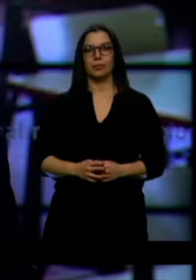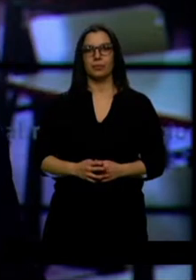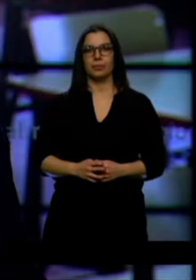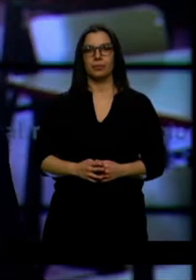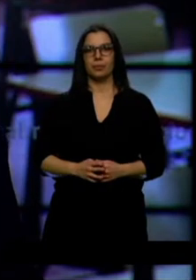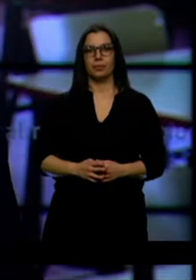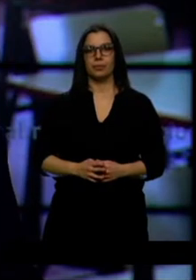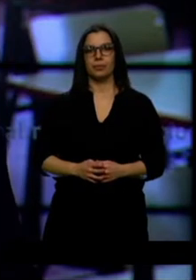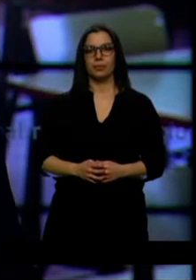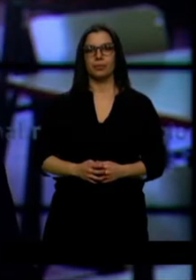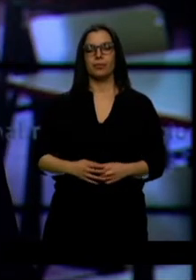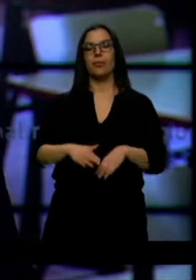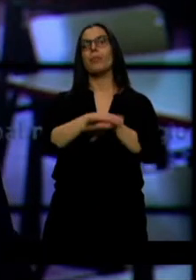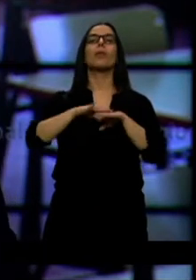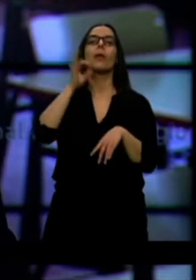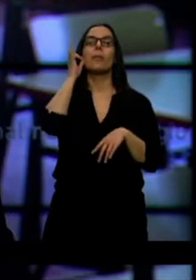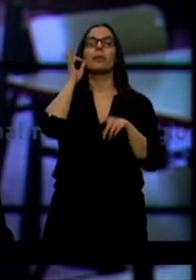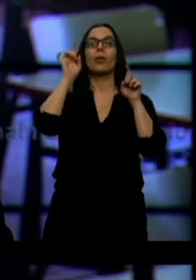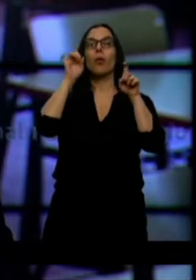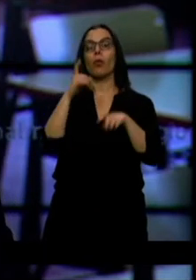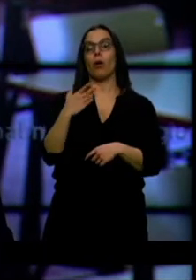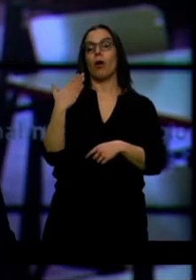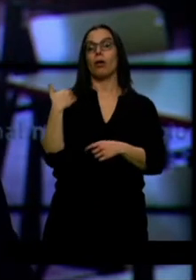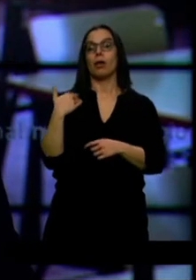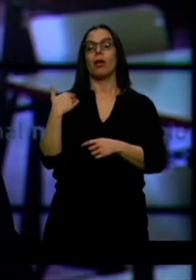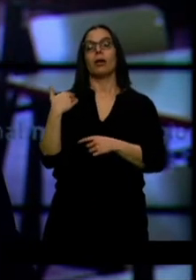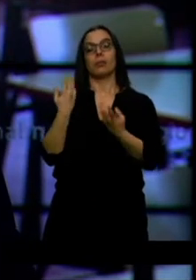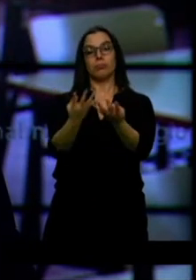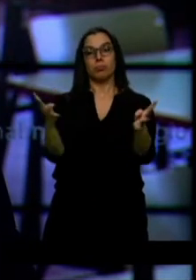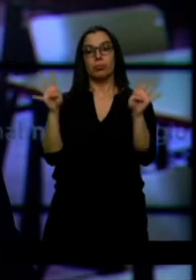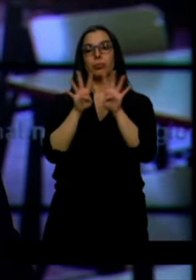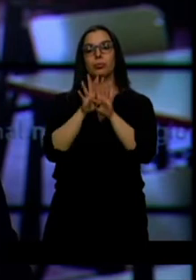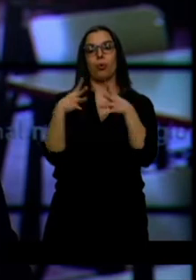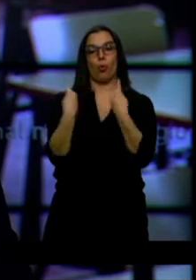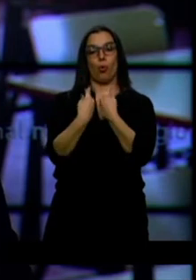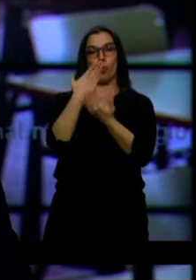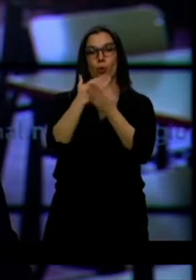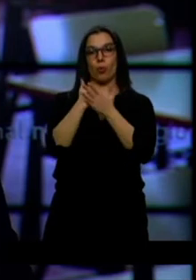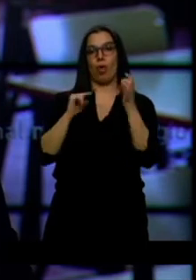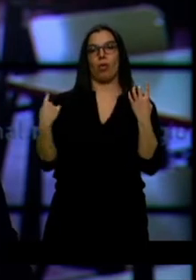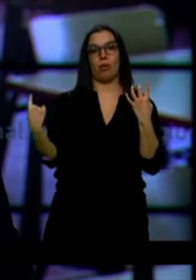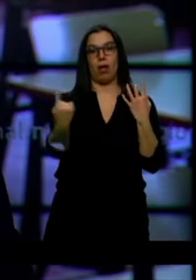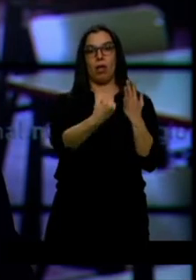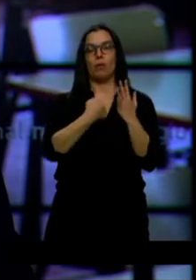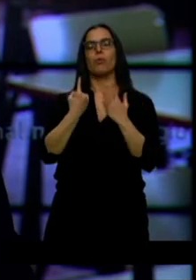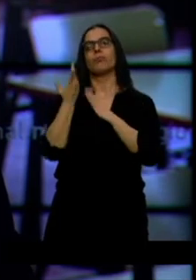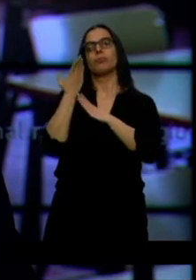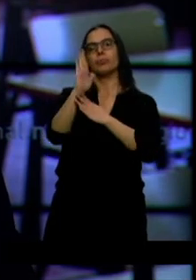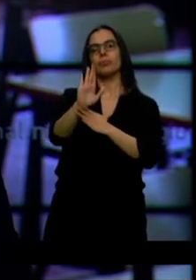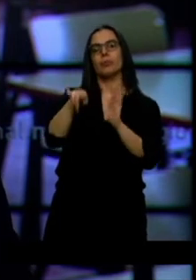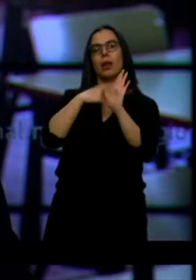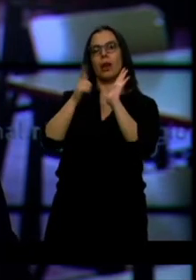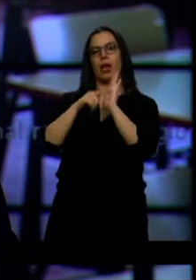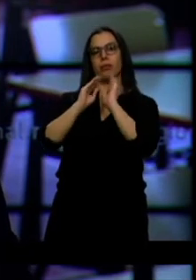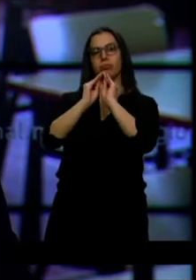La ministra de Educación expuso ayer a las comunidades autónomas su reforma de la ley educativa que va a sustituir a la 11. Isabel Celá dice que la